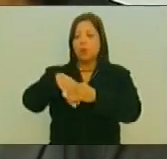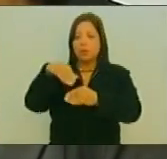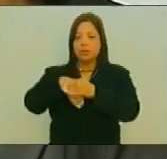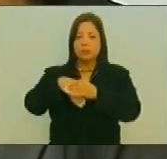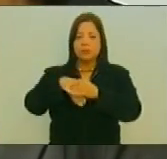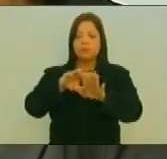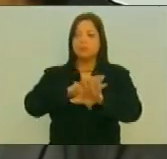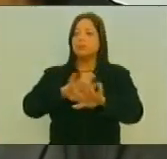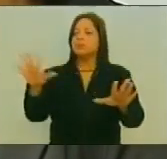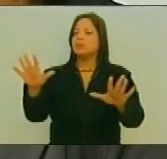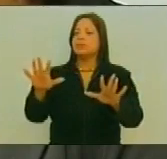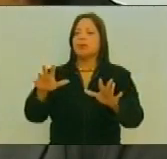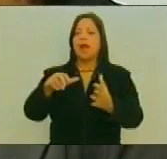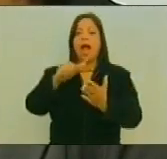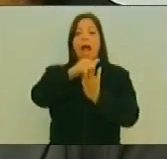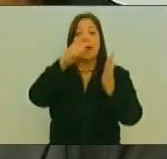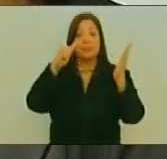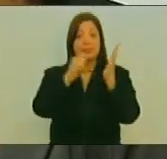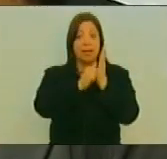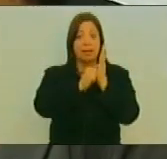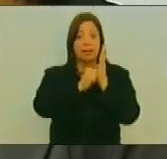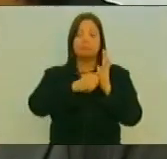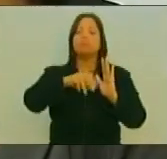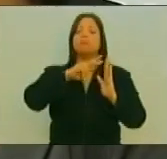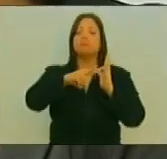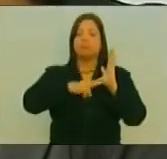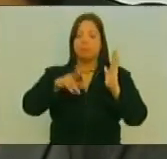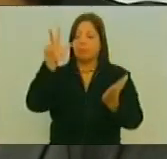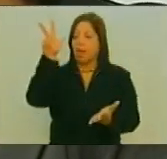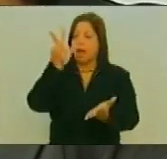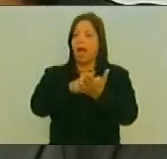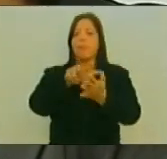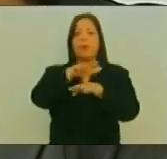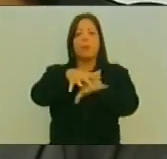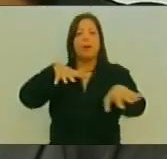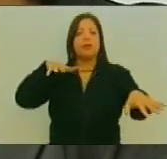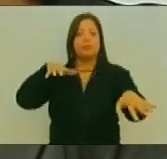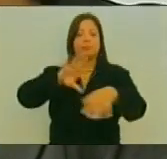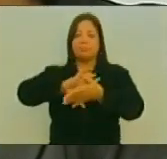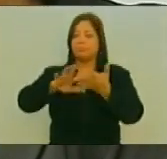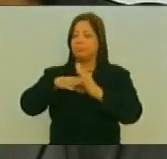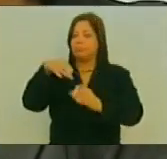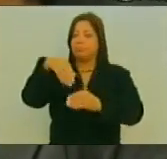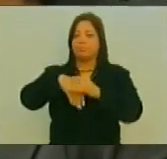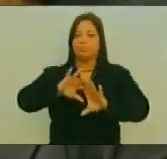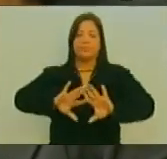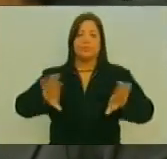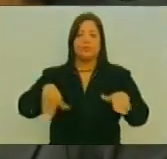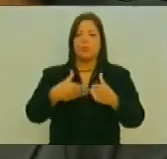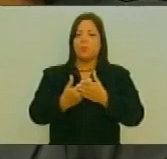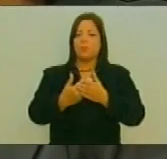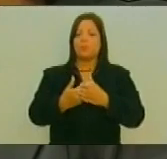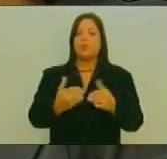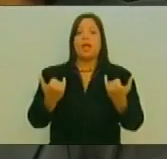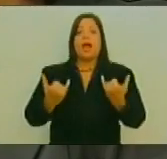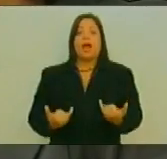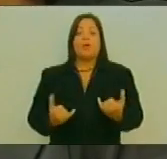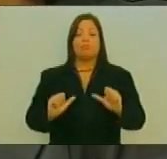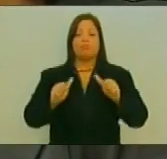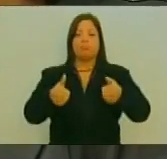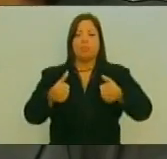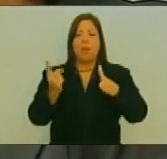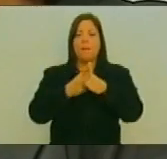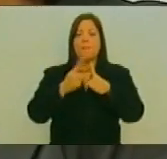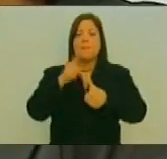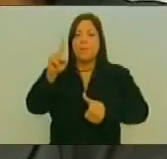El acta leída por el secretario resultó aprobada por unanimidad A continuación, el